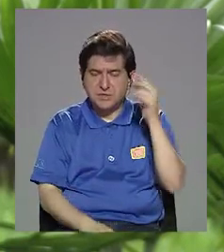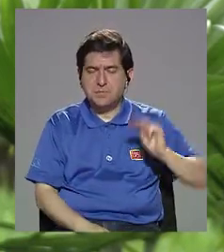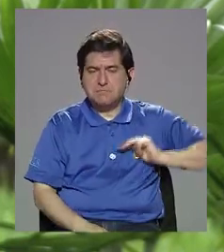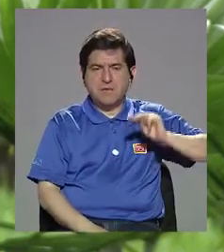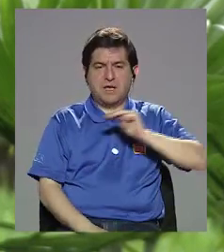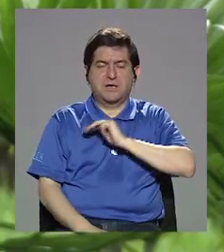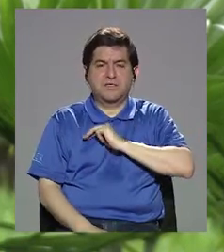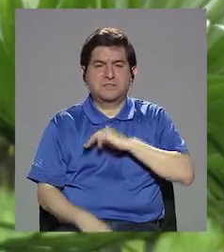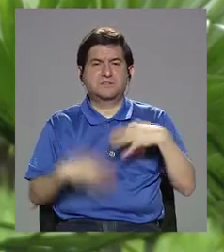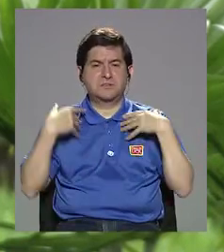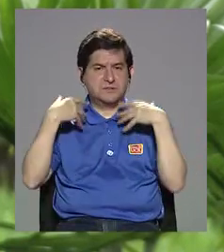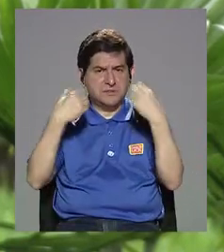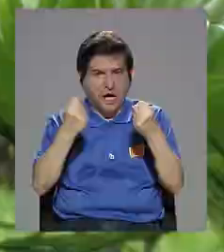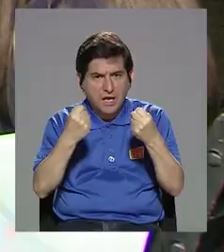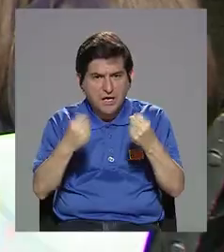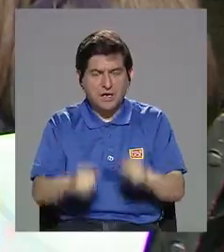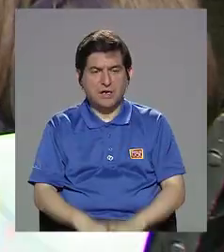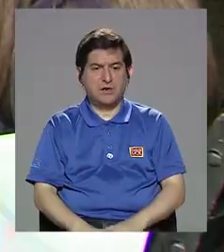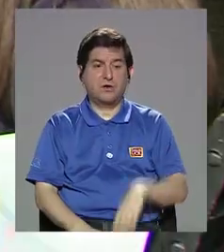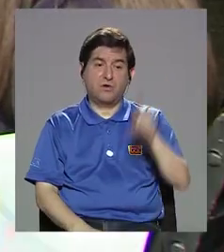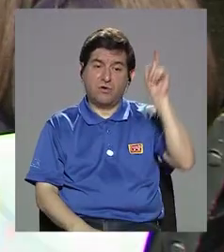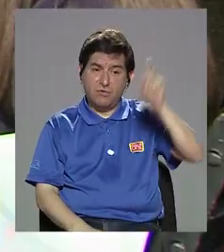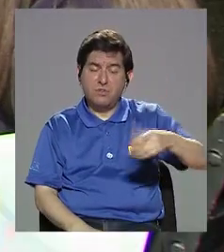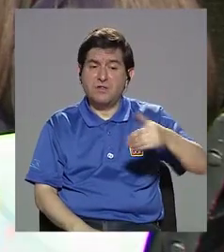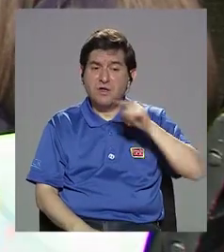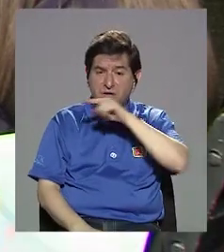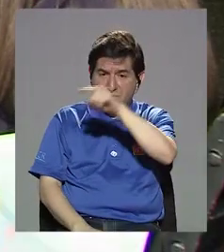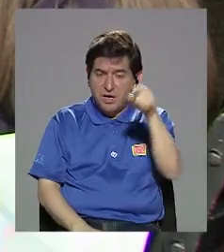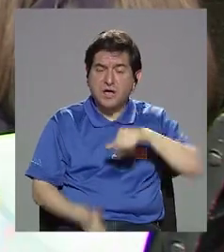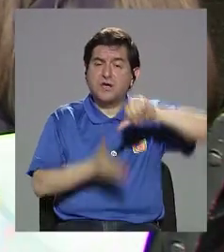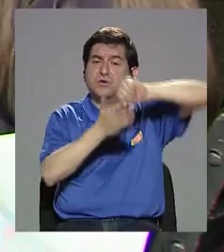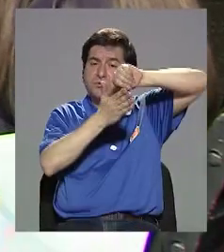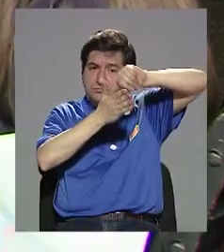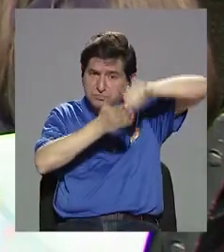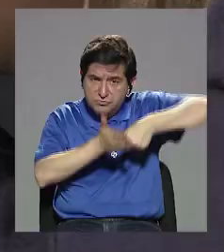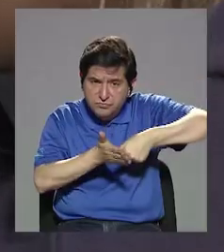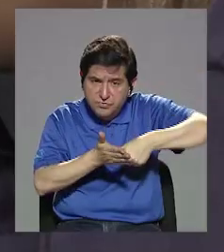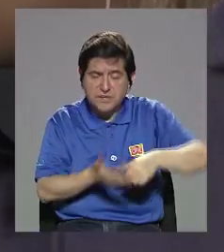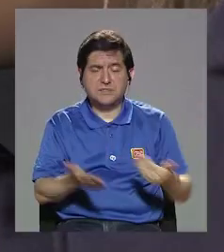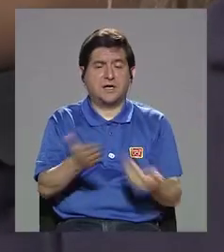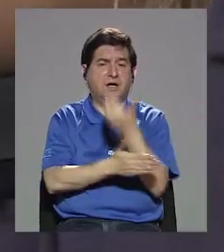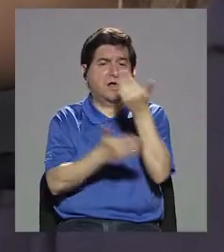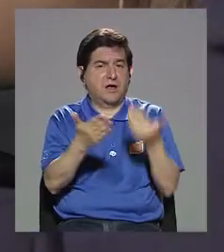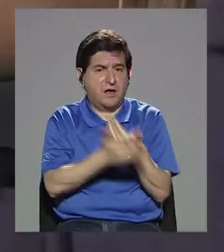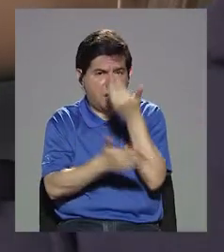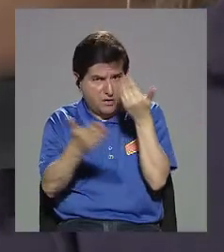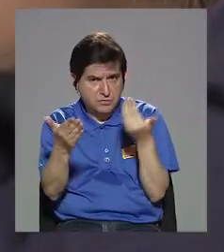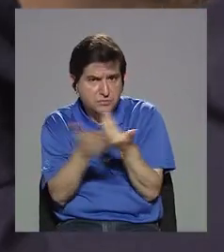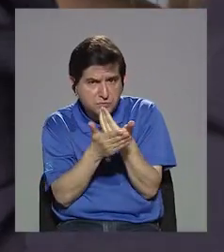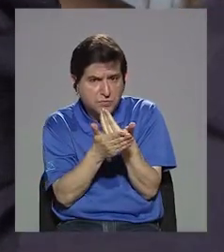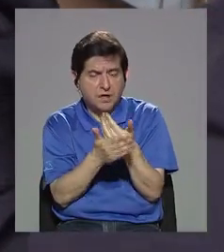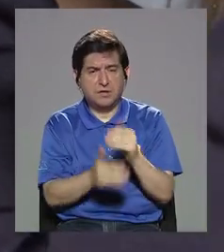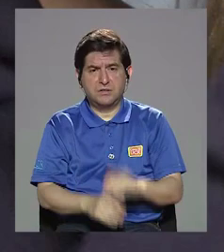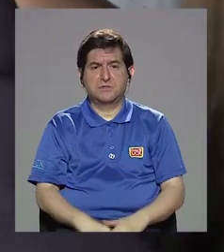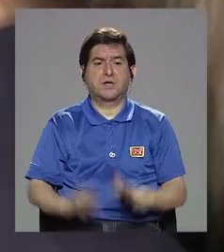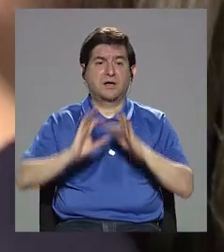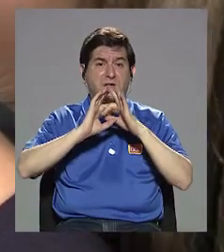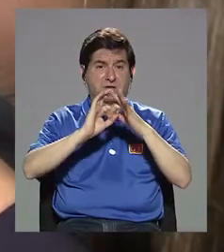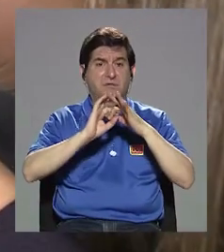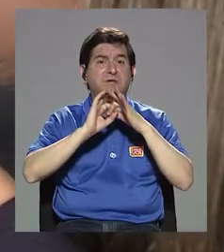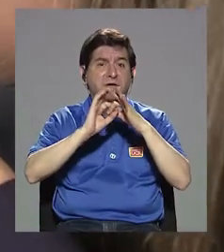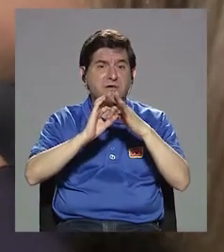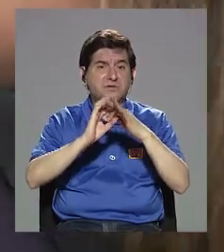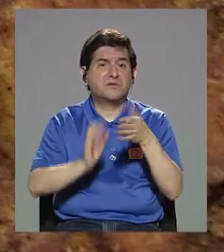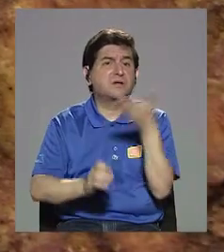ministerio de salud, etc. Un énfasis en actualizarse en